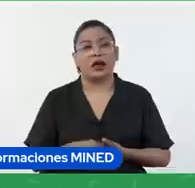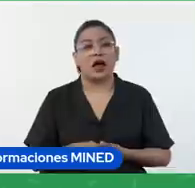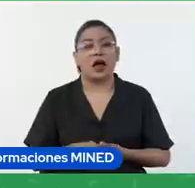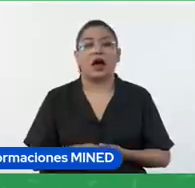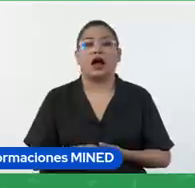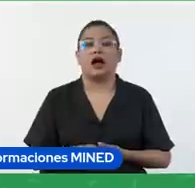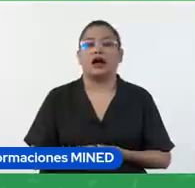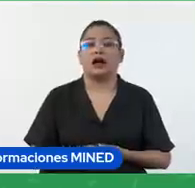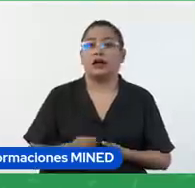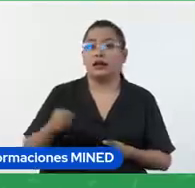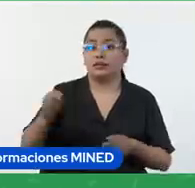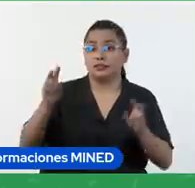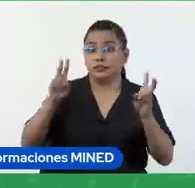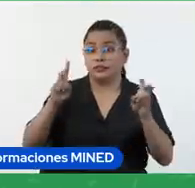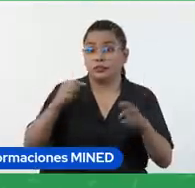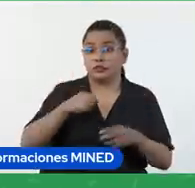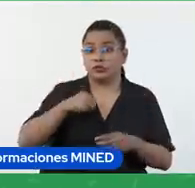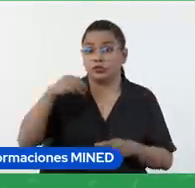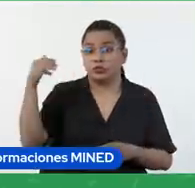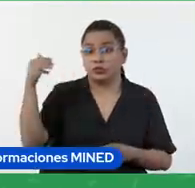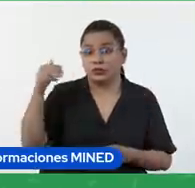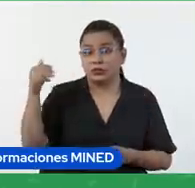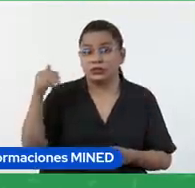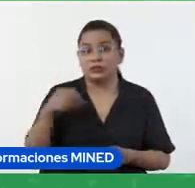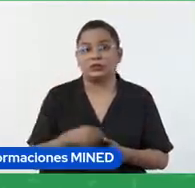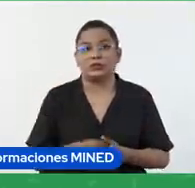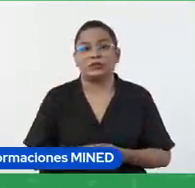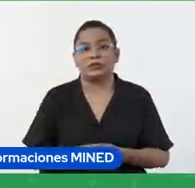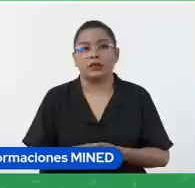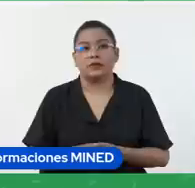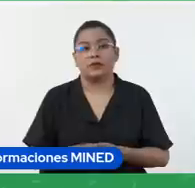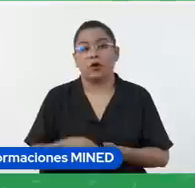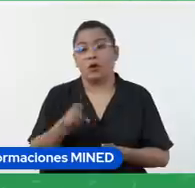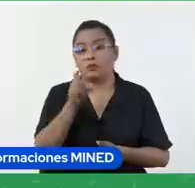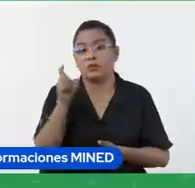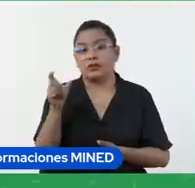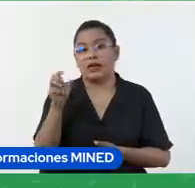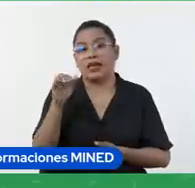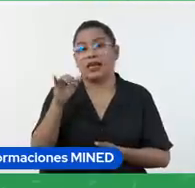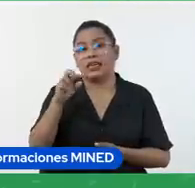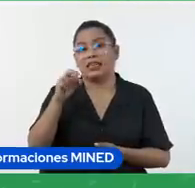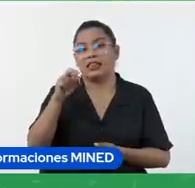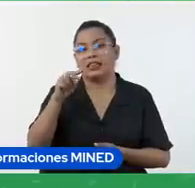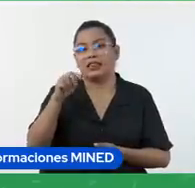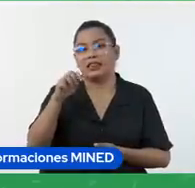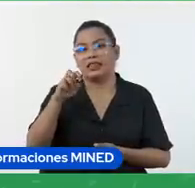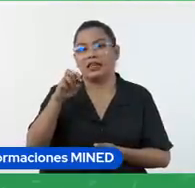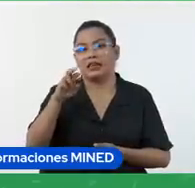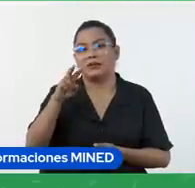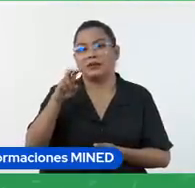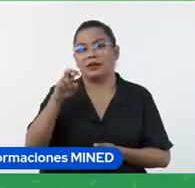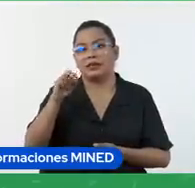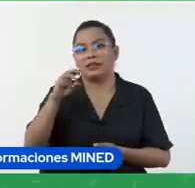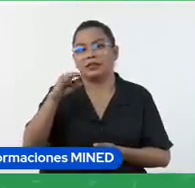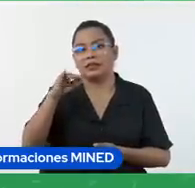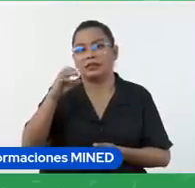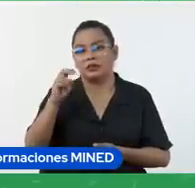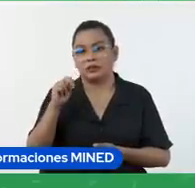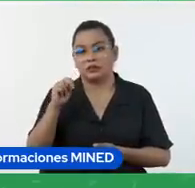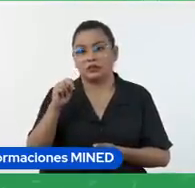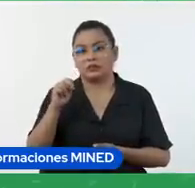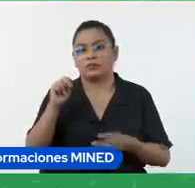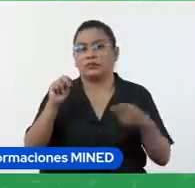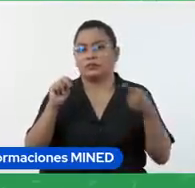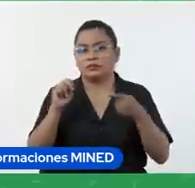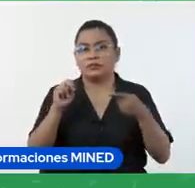interviniendo interviniendo una fotografía ya la palabra intervención tiene también relación con el arte habla de la técnica de la